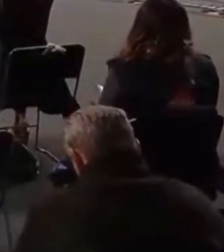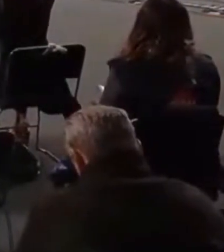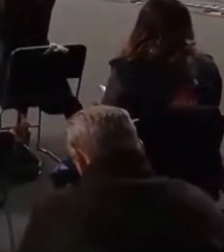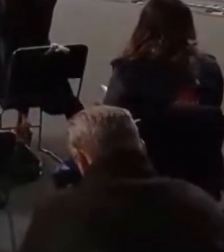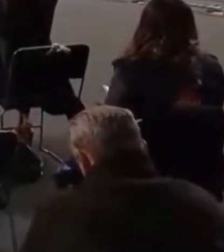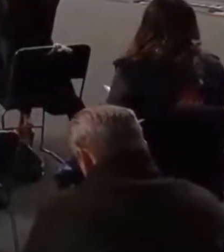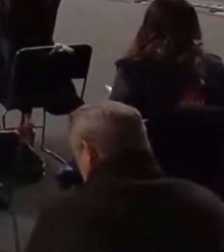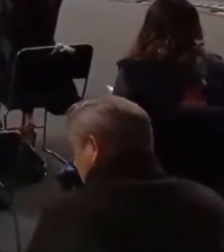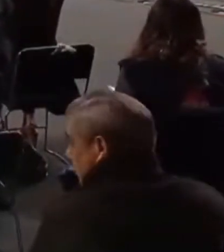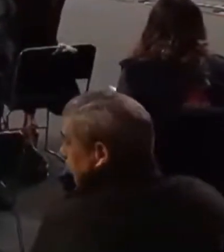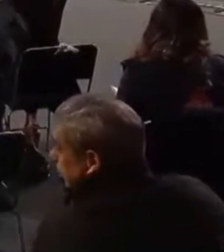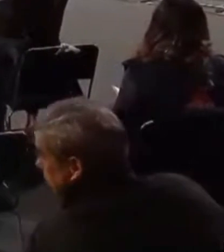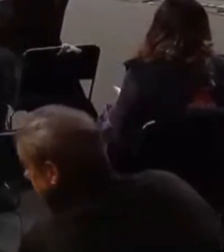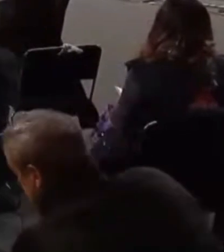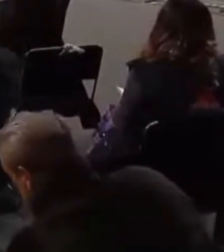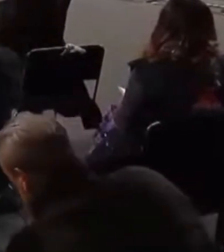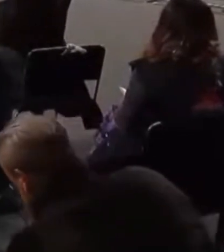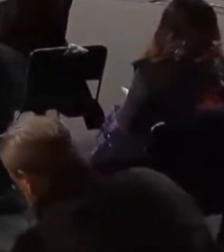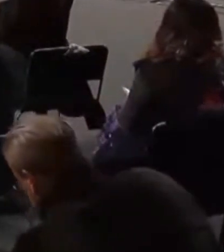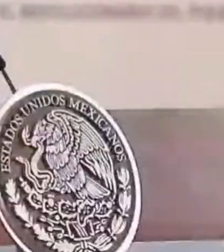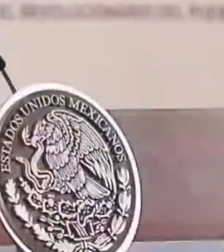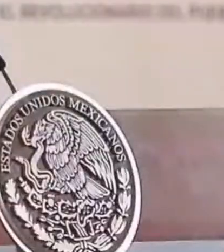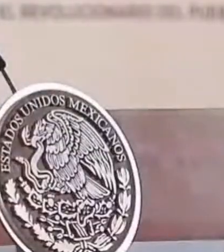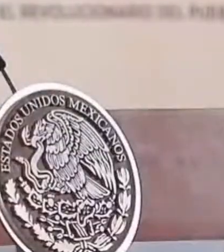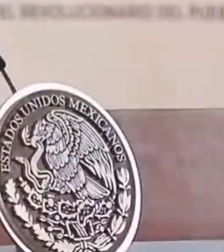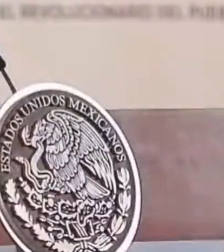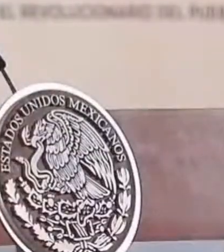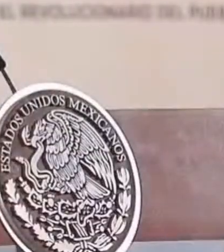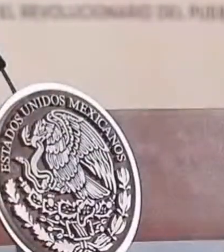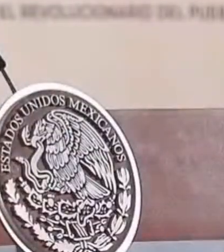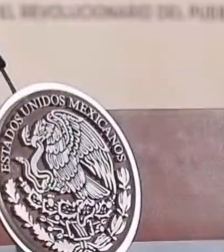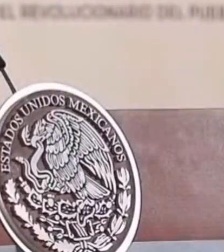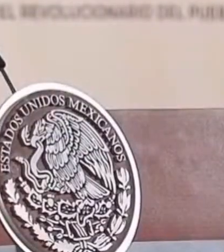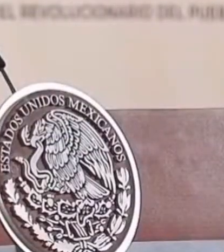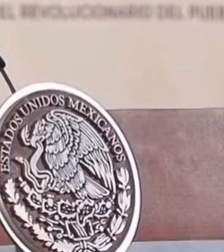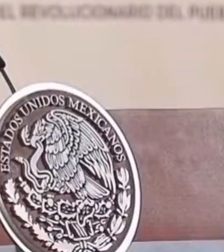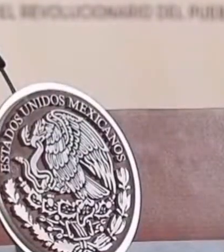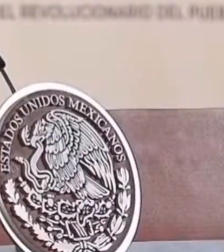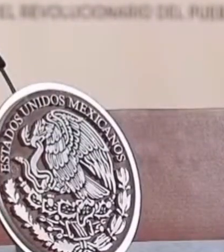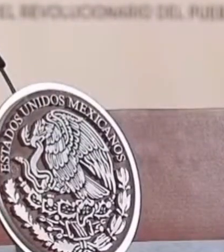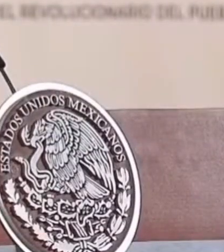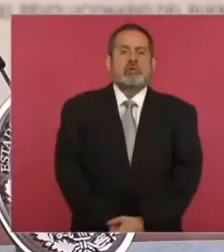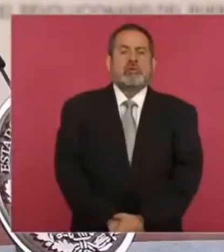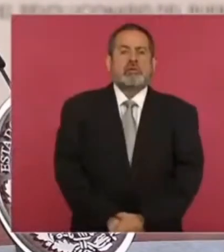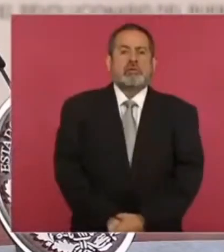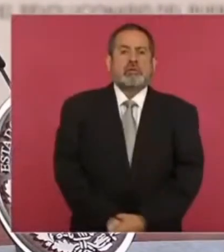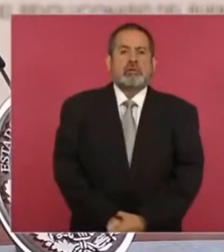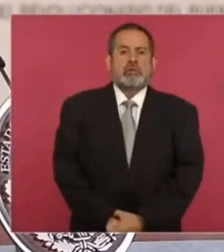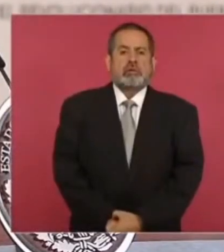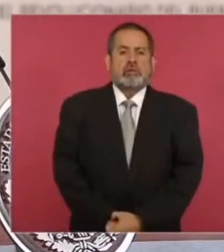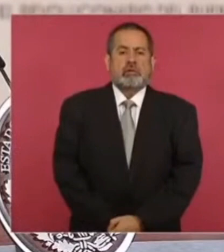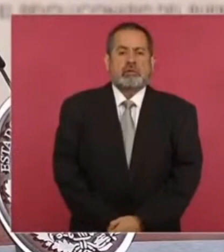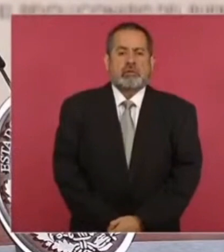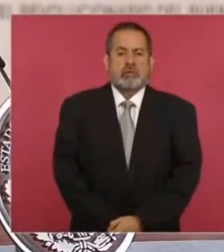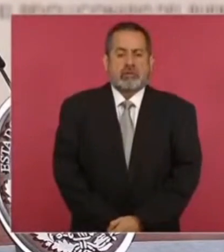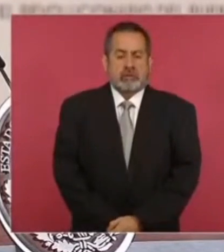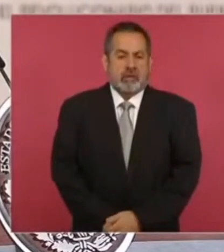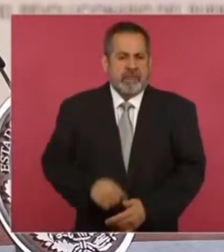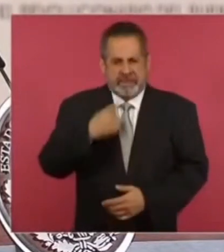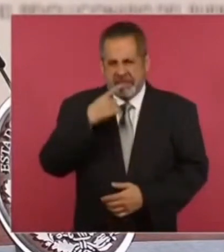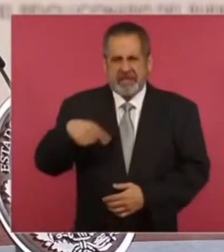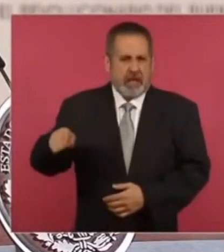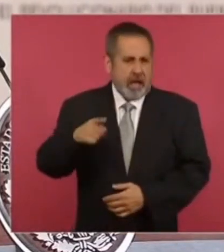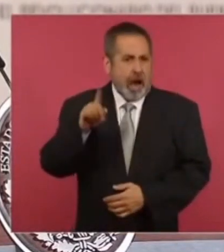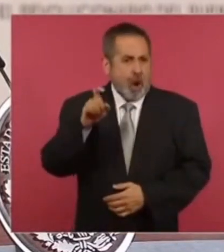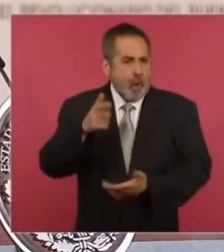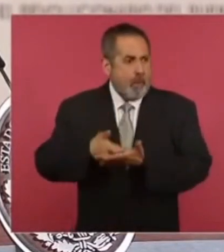que tienen y que dan muy mal servicio y este que cobran mucho por el agua